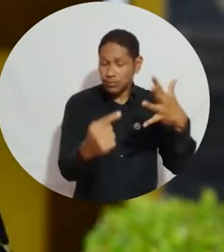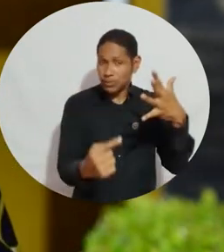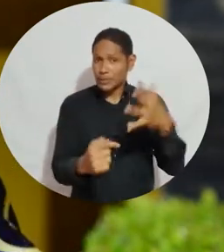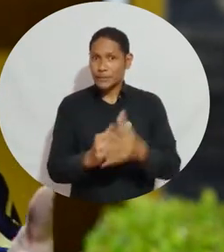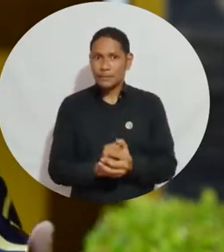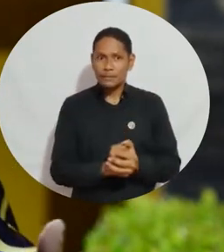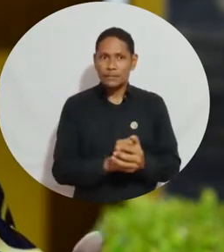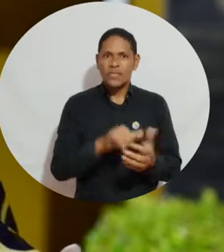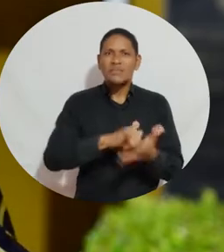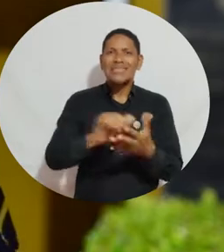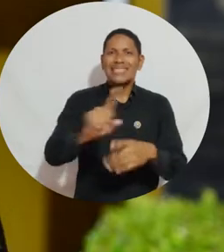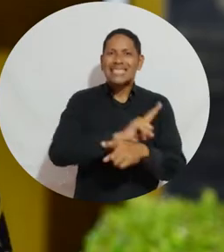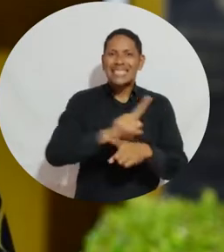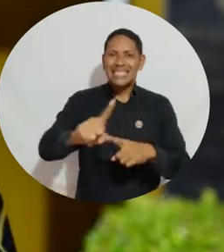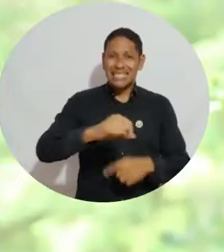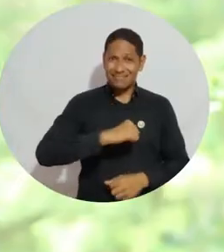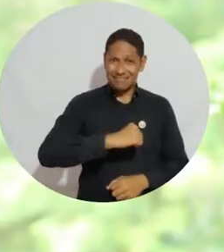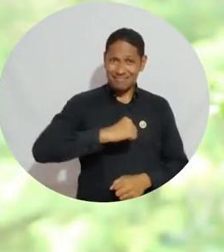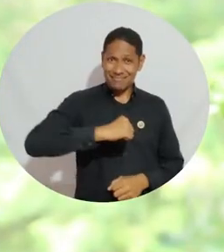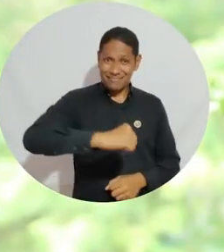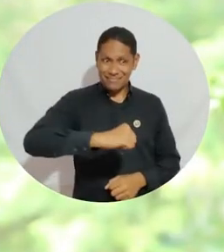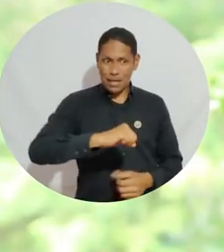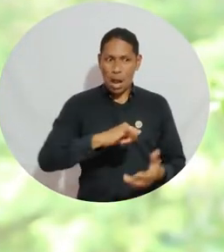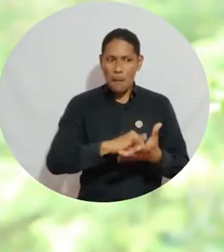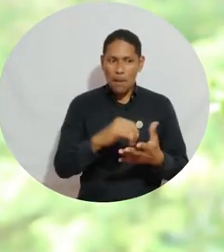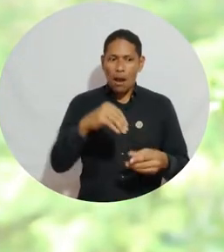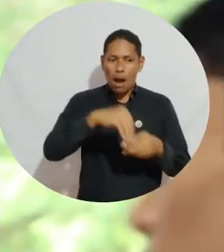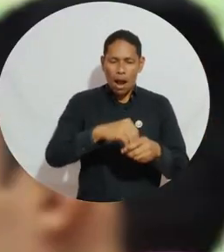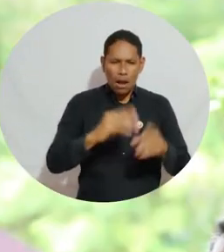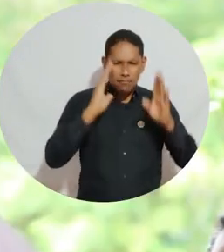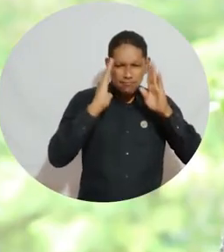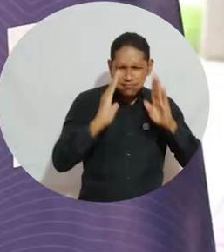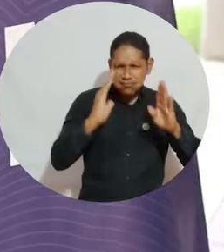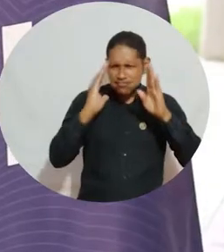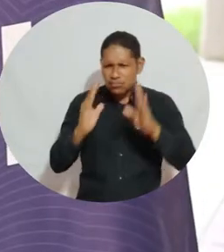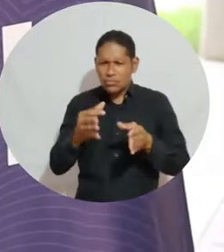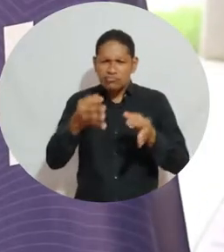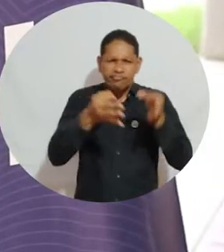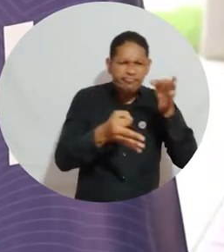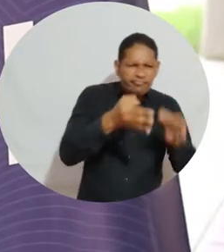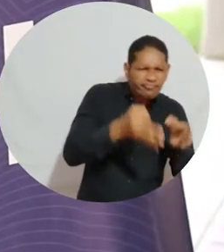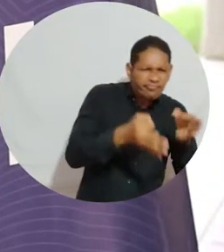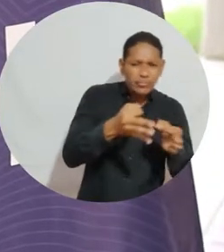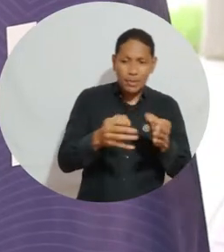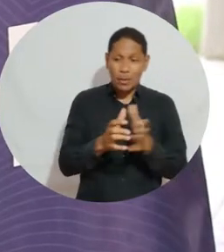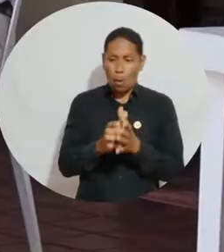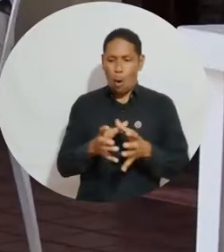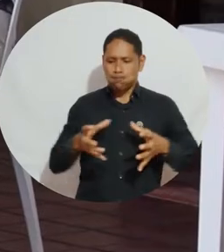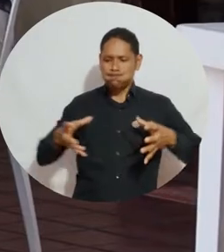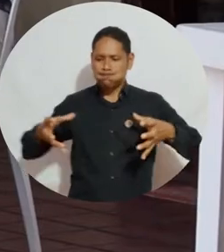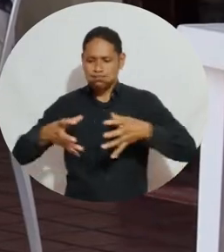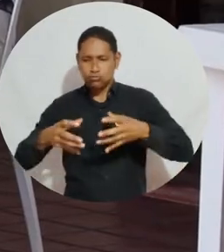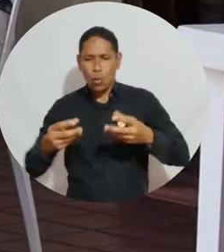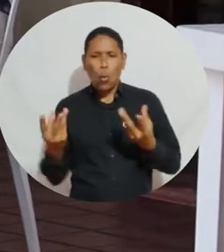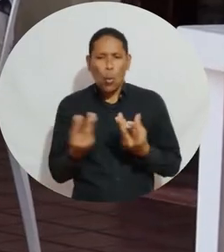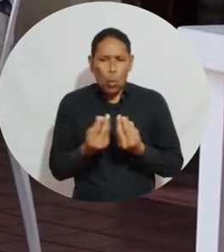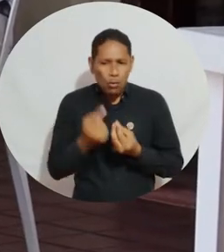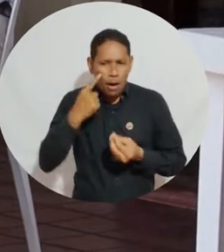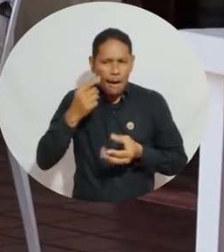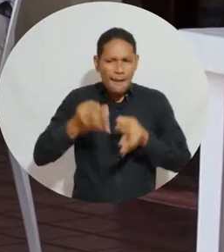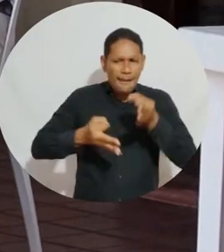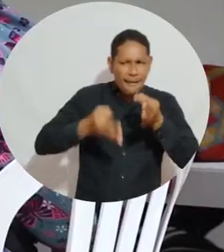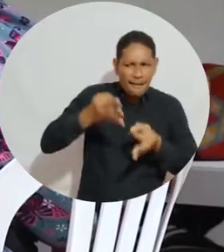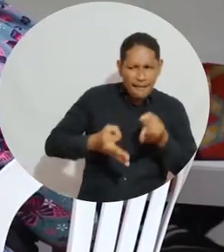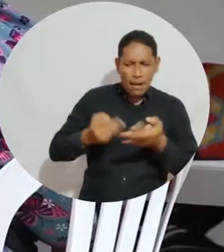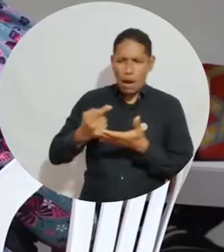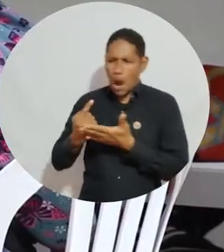superiores, como las universidades. Dentro de la Semana del Derecho, se llevó a cabo la Jornada de Atención Jurídica realizada por el